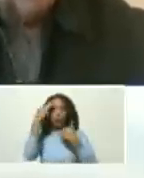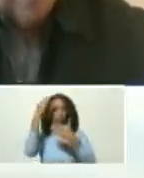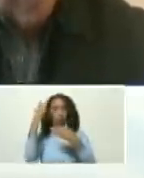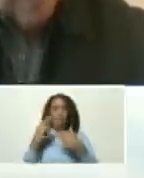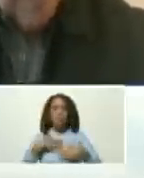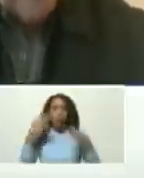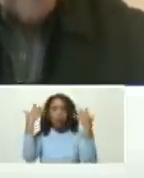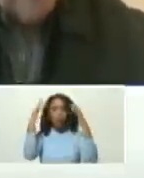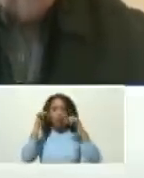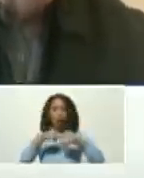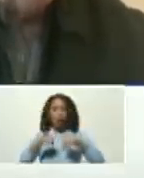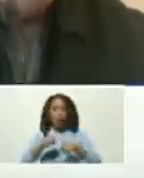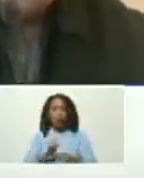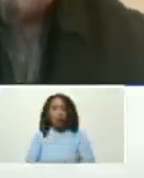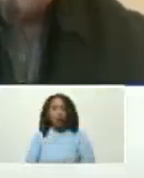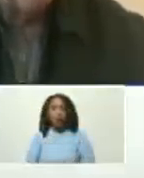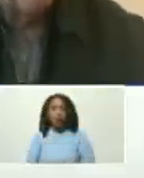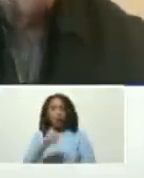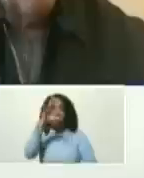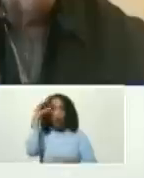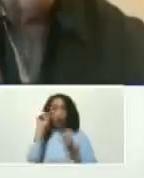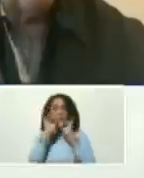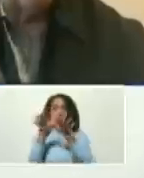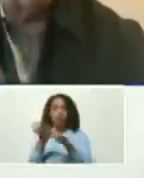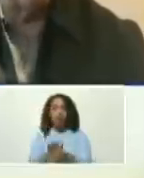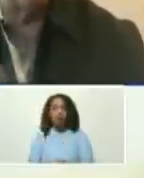aplauso desde aquí que Dios me lo bendiga